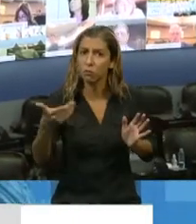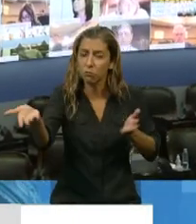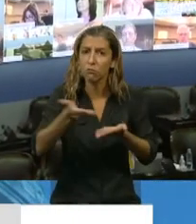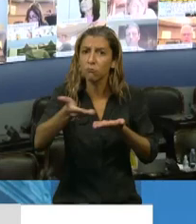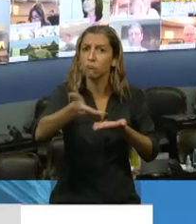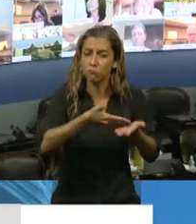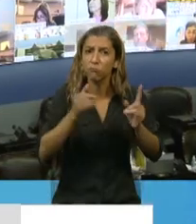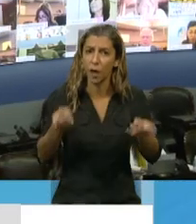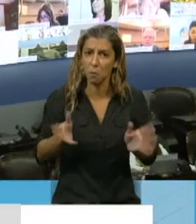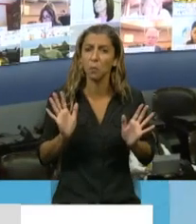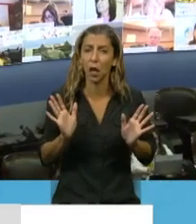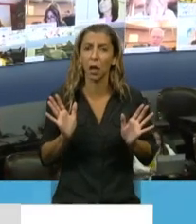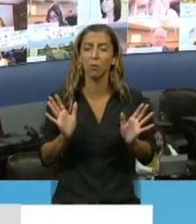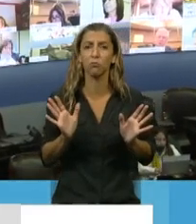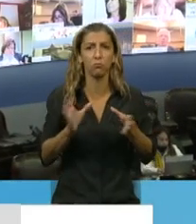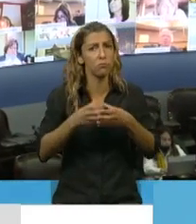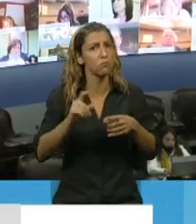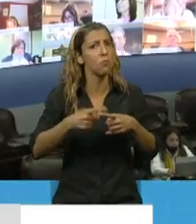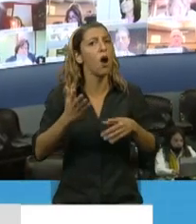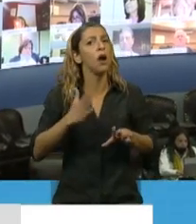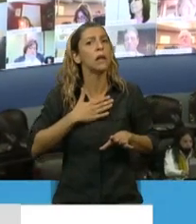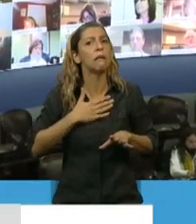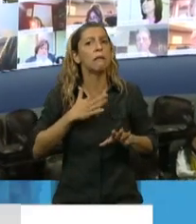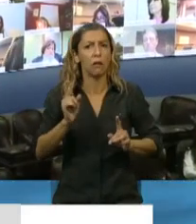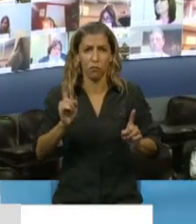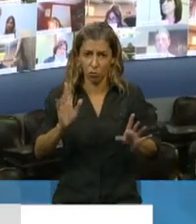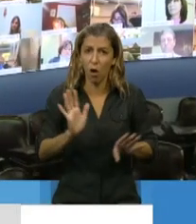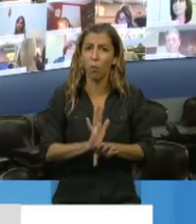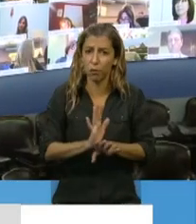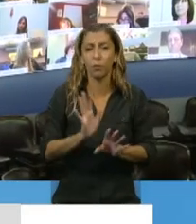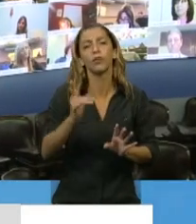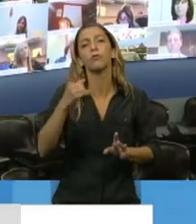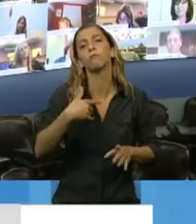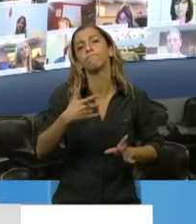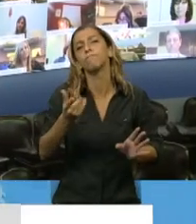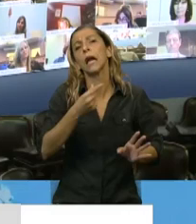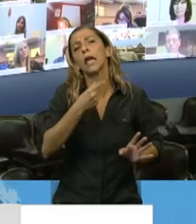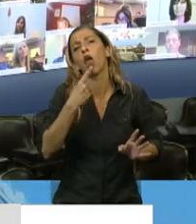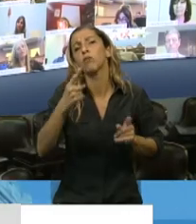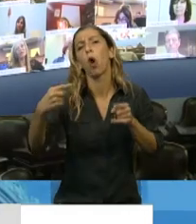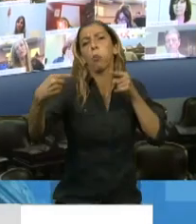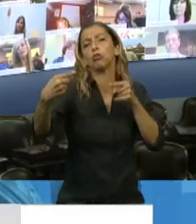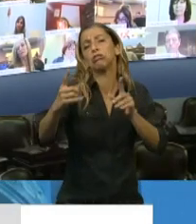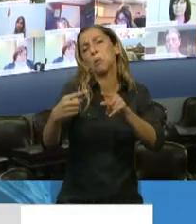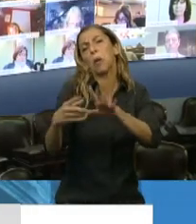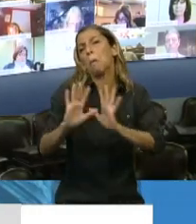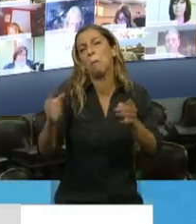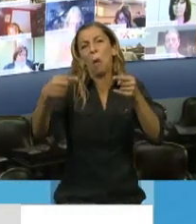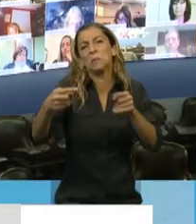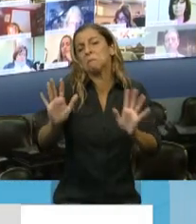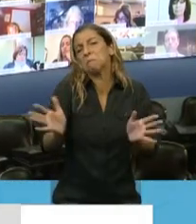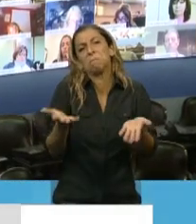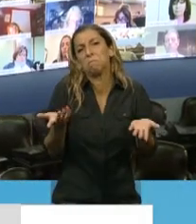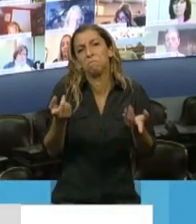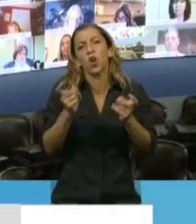del oficialismo, y lo digo así para no utilizar la palabra oposición, porque creo que se puede no ser del